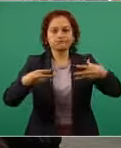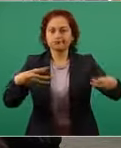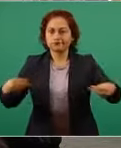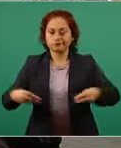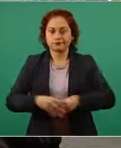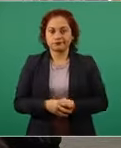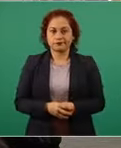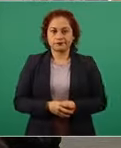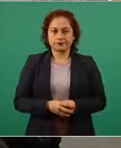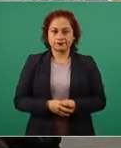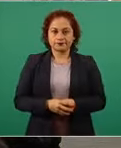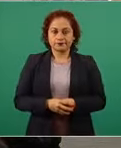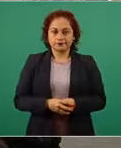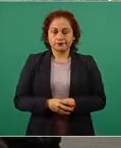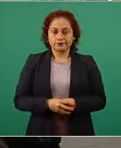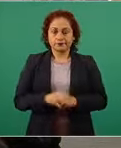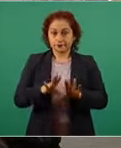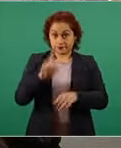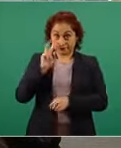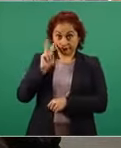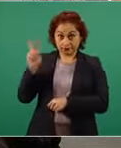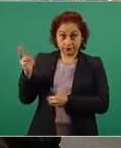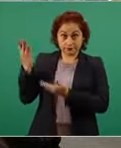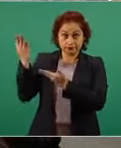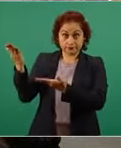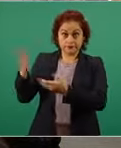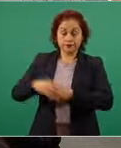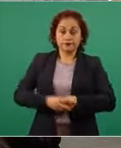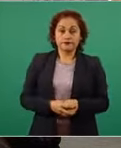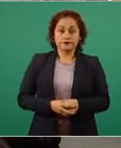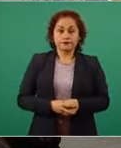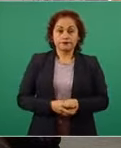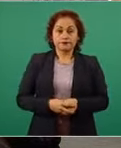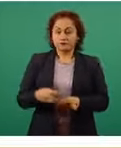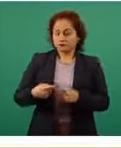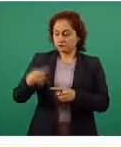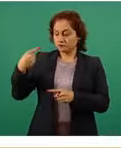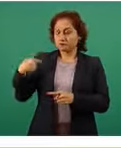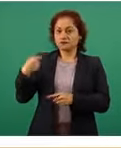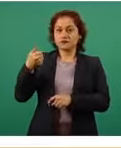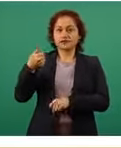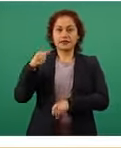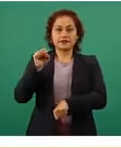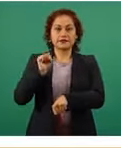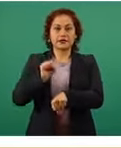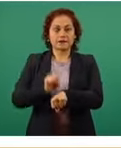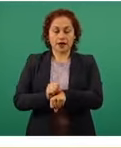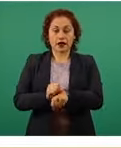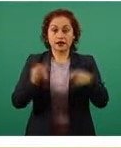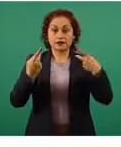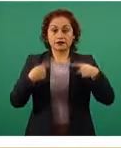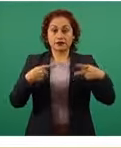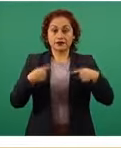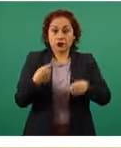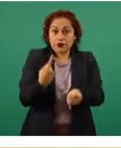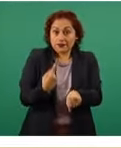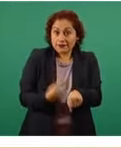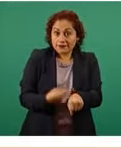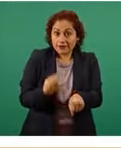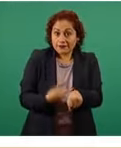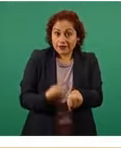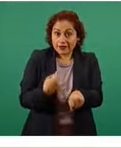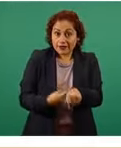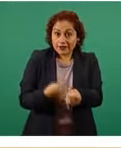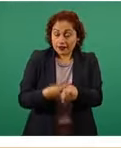En esta gráfica pueden ver que desde hace seis semanas los casos de la enfermedad activos, estimados y